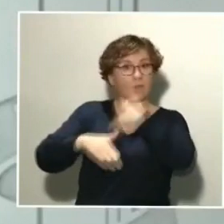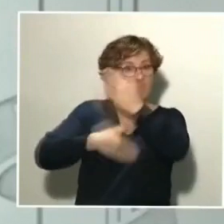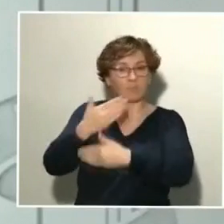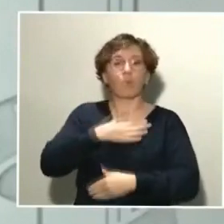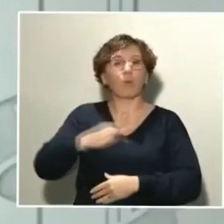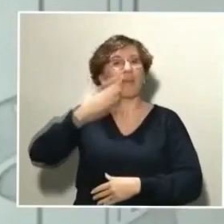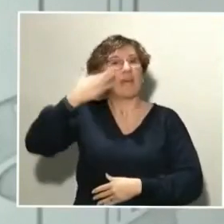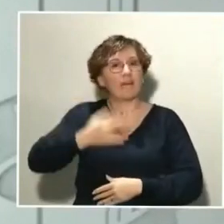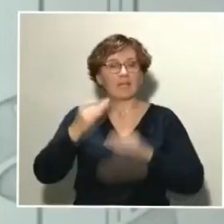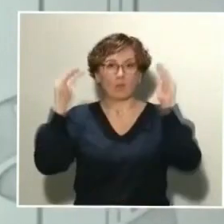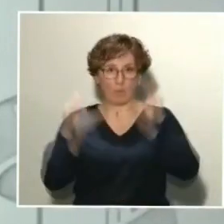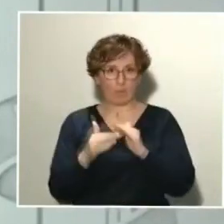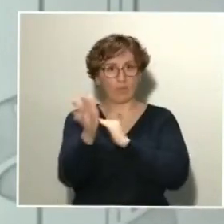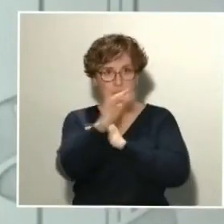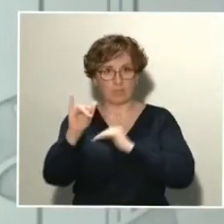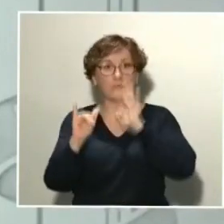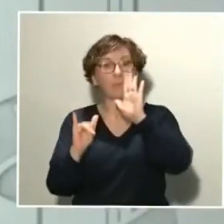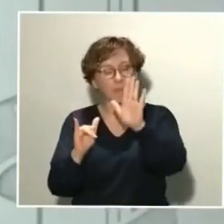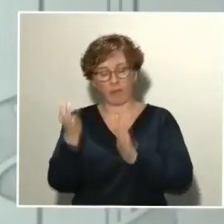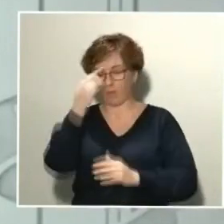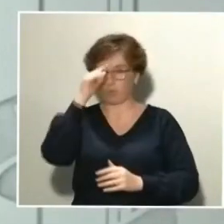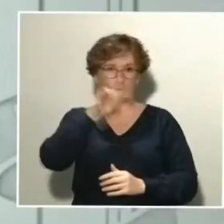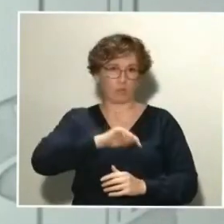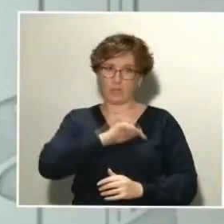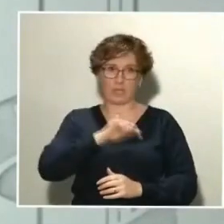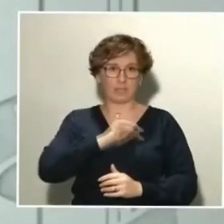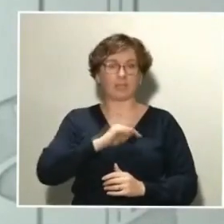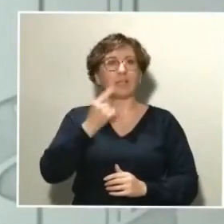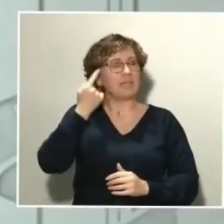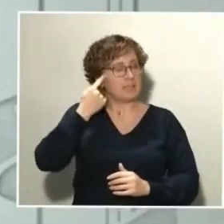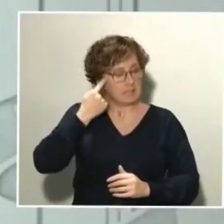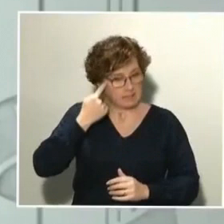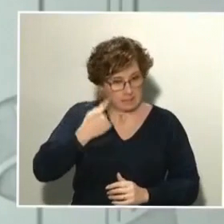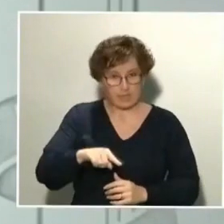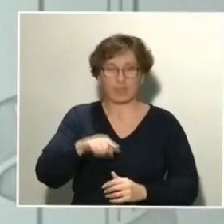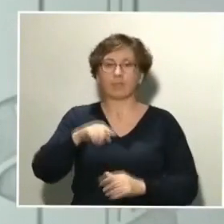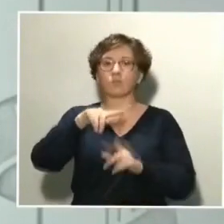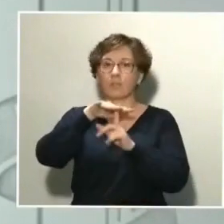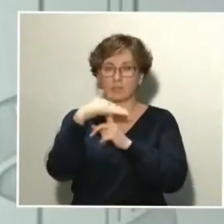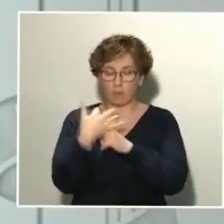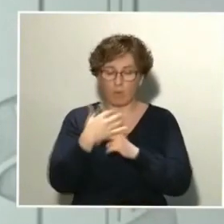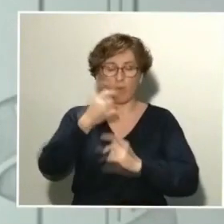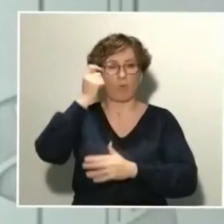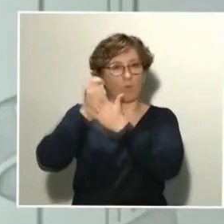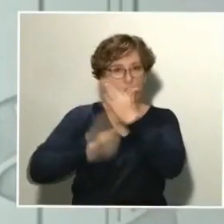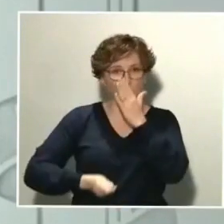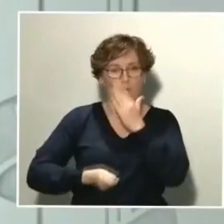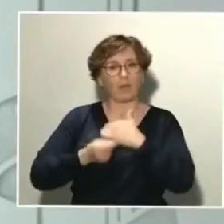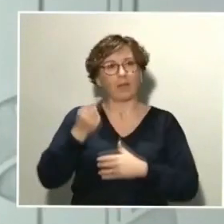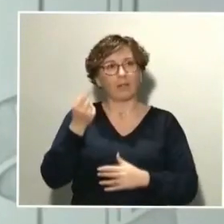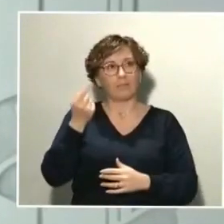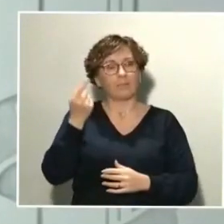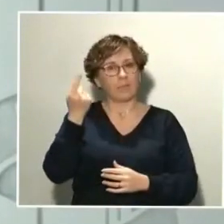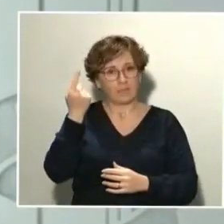que tenemos que ser conscientes de ello. Sé que es una realidad dura, sé que muchas personas